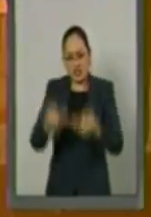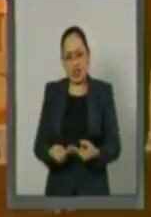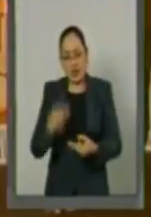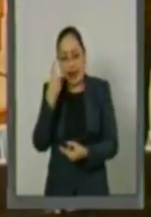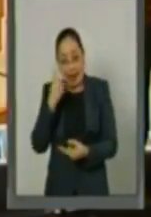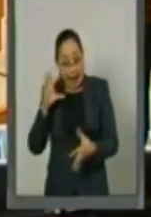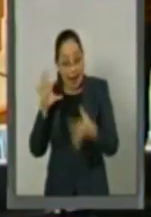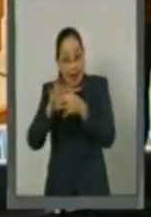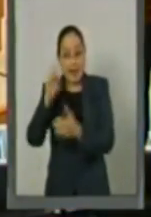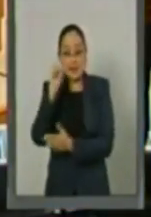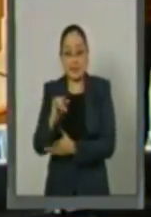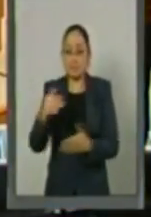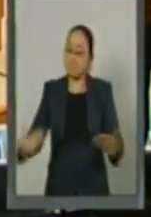Presidente. Muchas gracias.